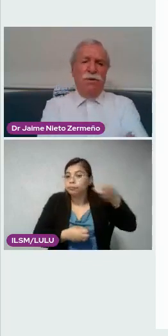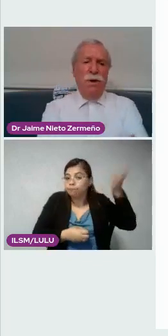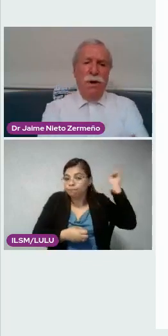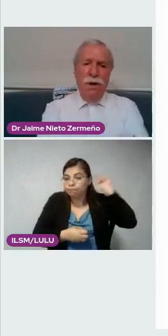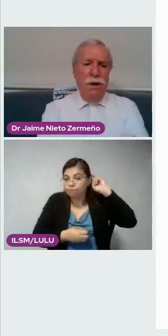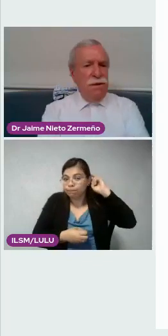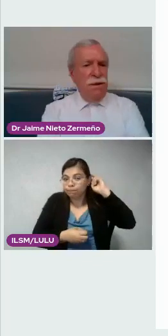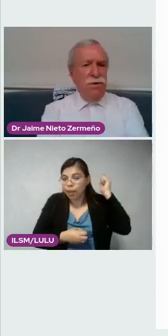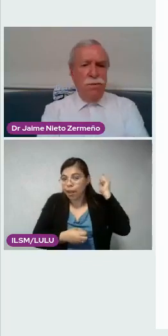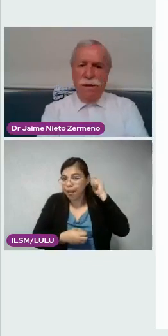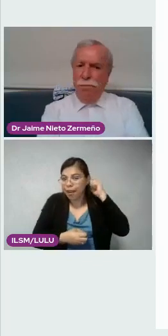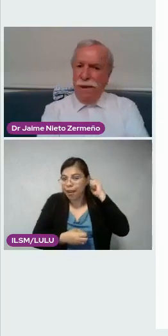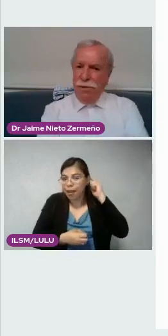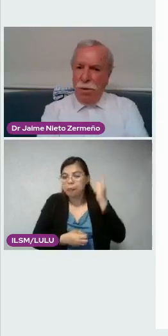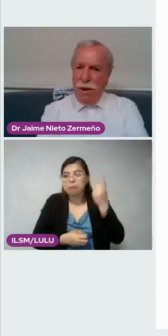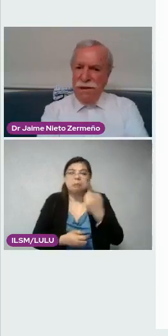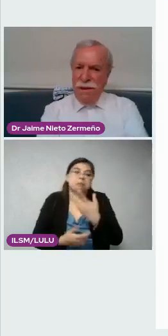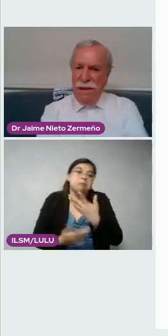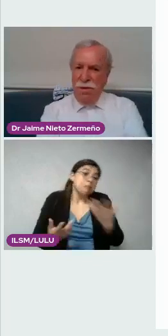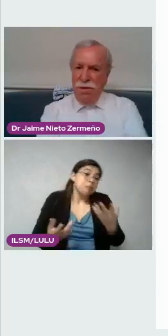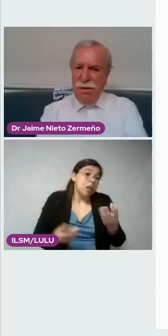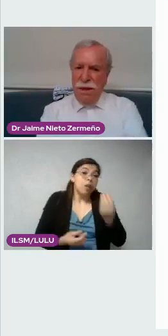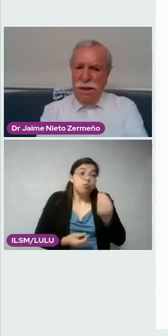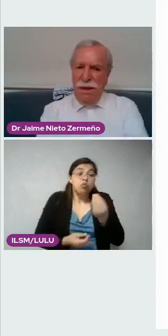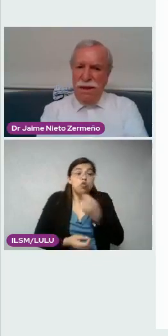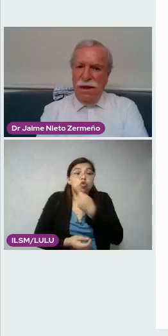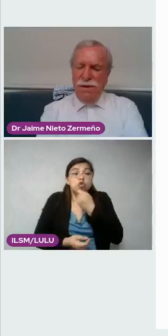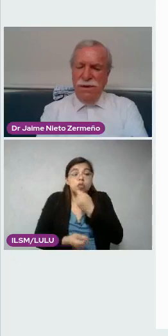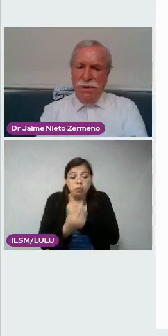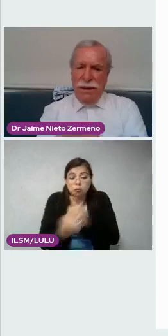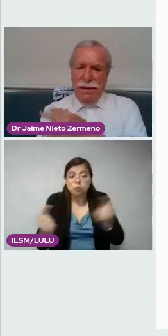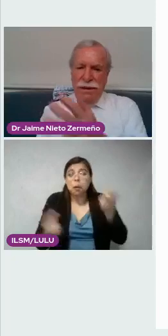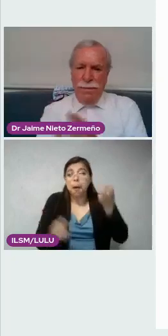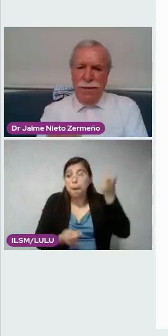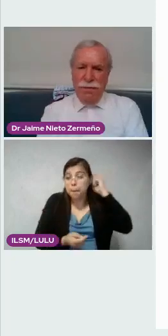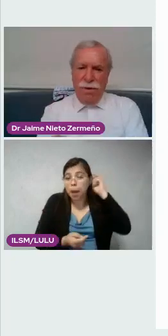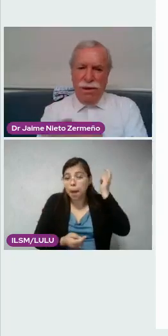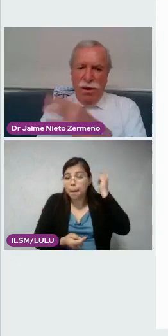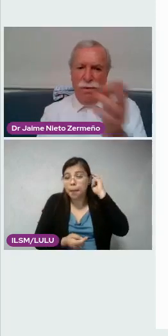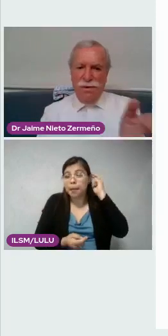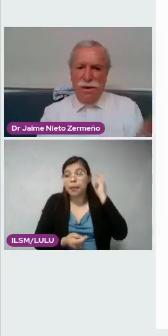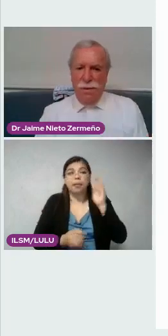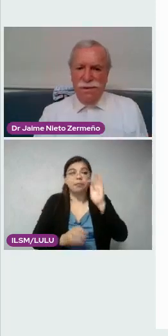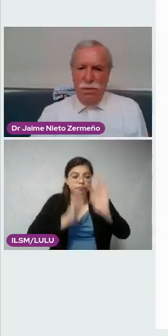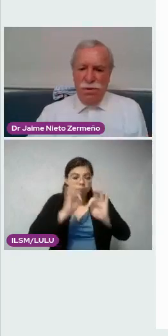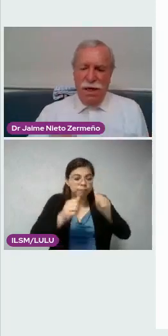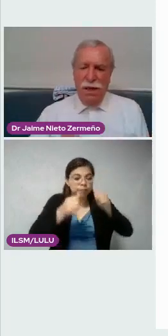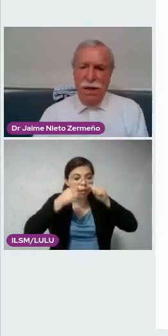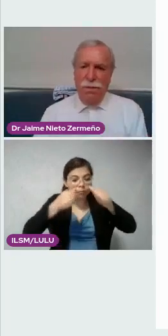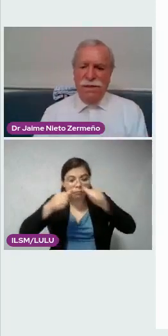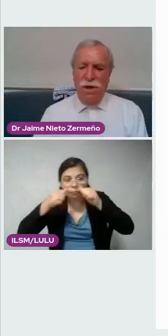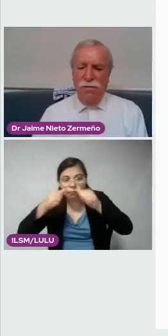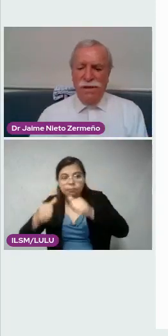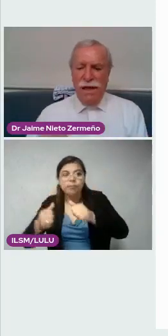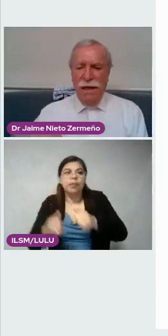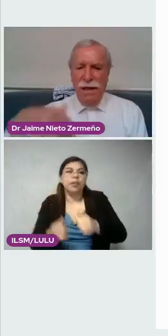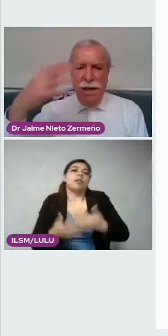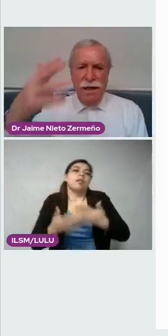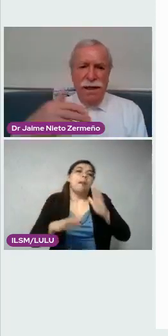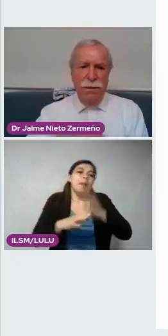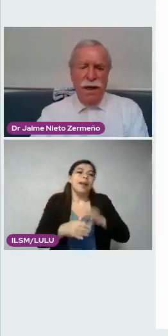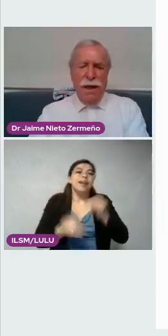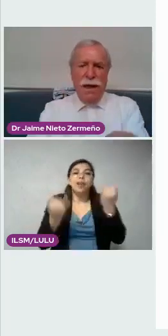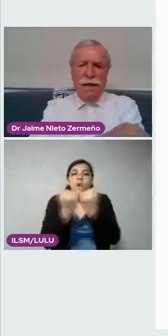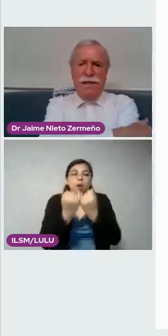implantamos, hicimos implantes cocleares en niños. Y diagnósticos del tratamiento, retinoblastoma, cirugía maxilofacial,